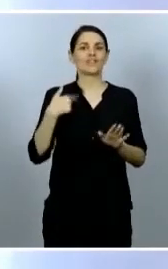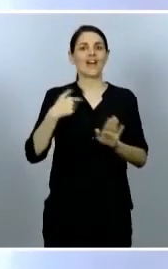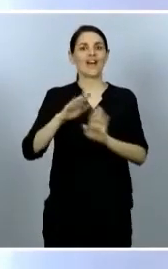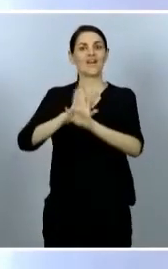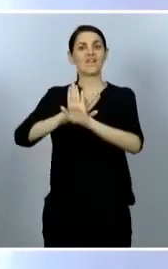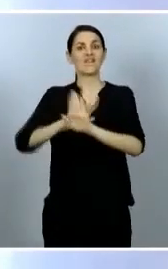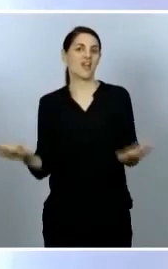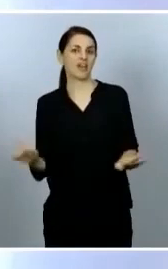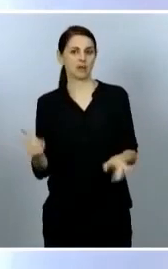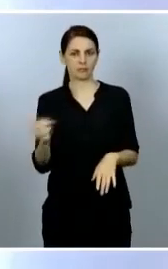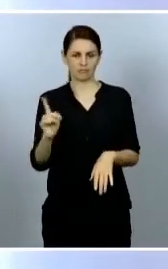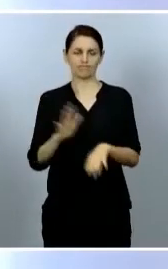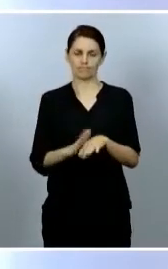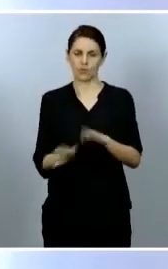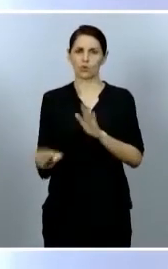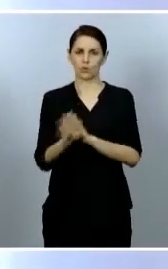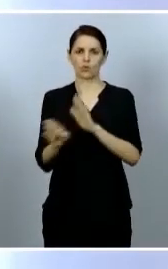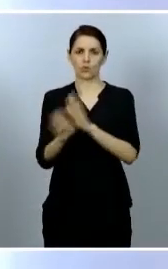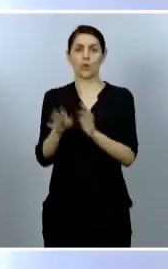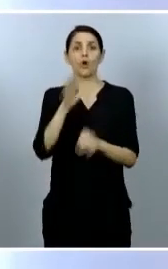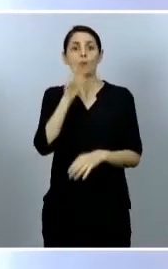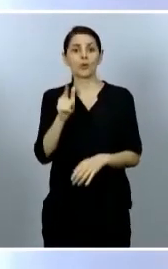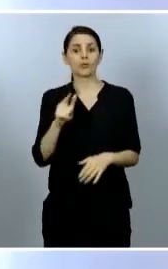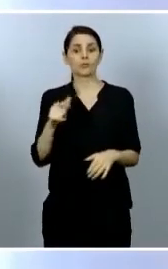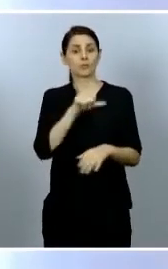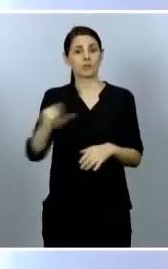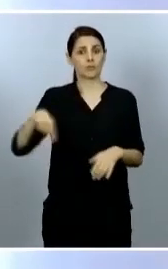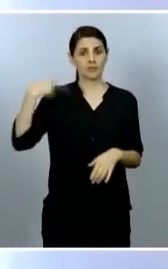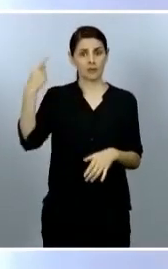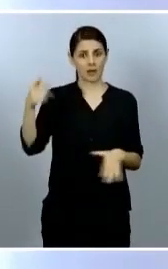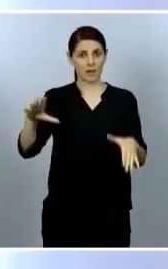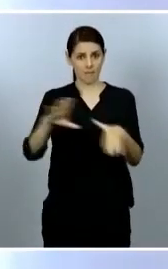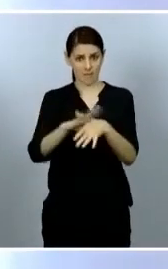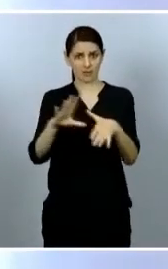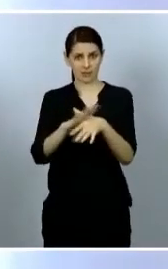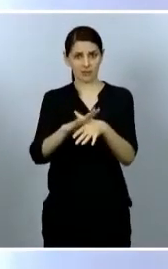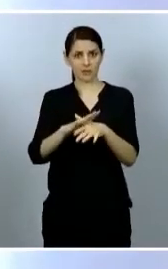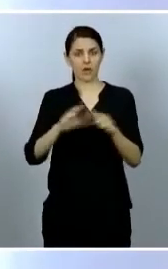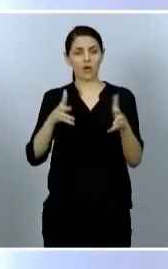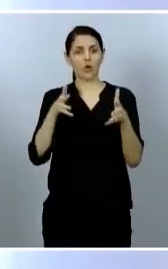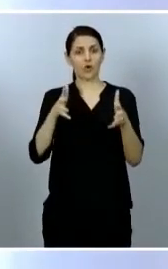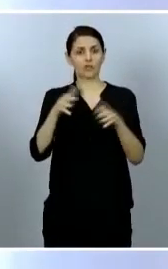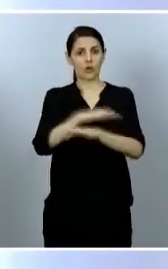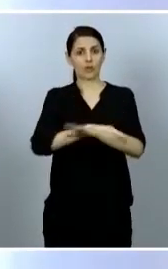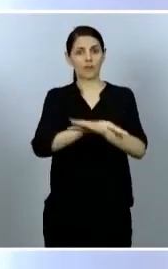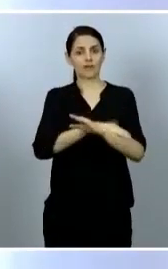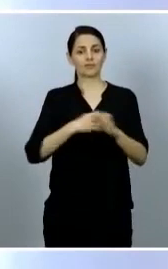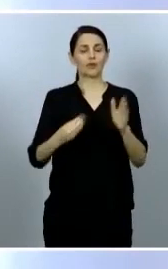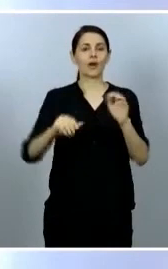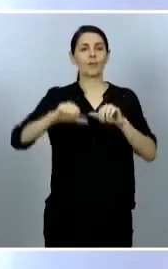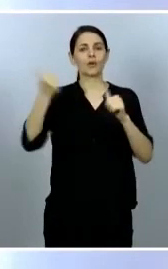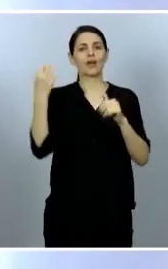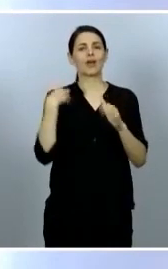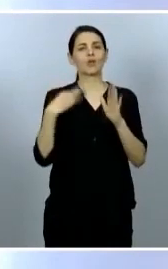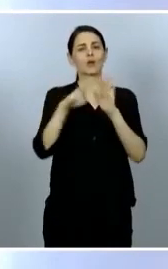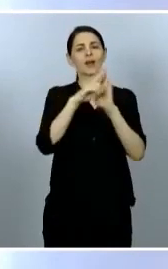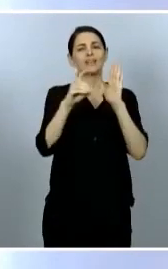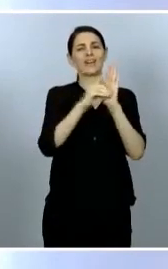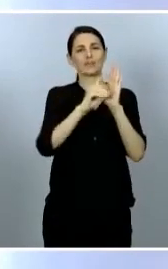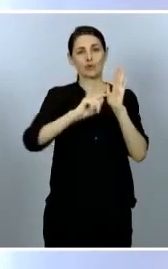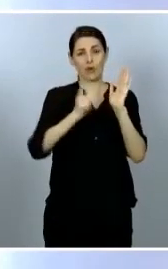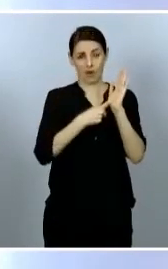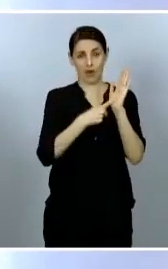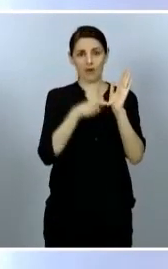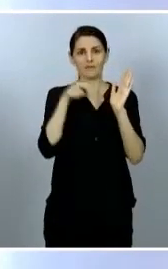próximo martes en Consejo de Ministros, aprobaremos un real decreto ley que incluirá las medidas de esa nueva normalidad a la que tenemos que hacer